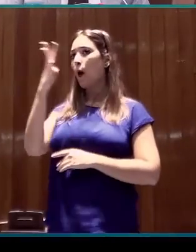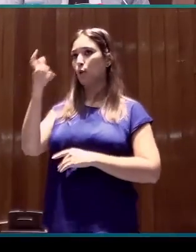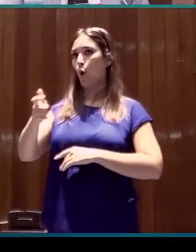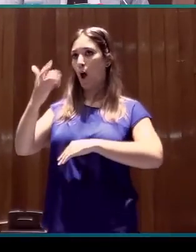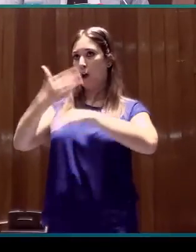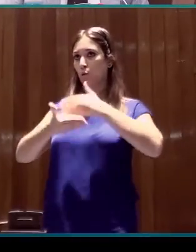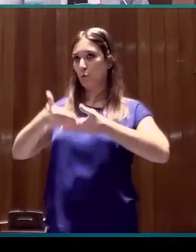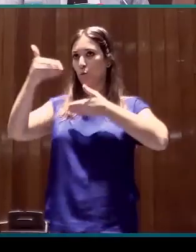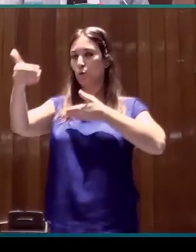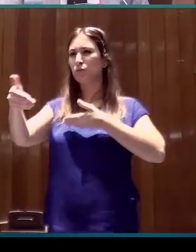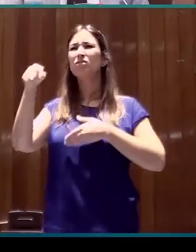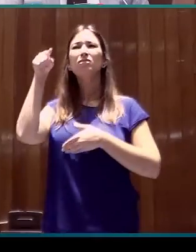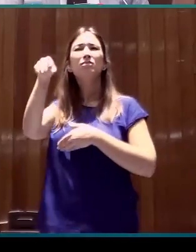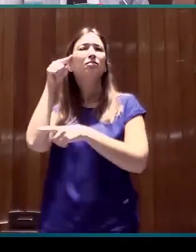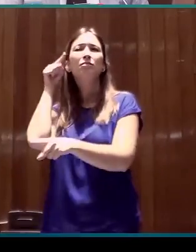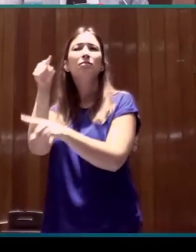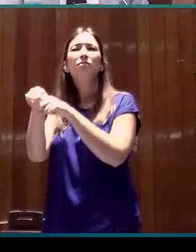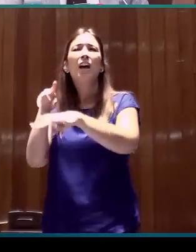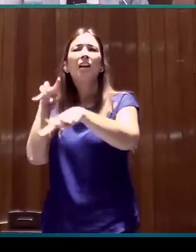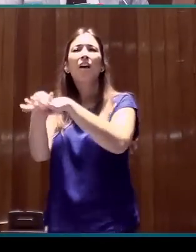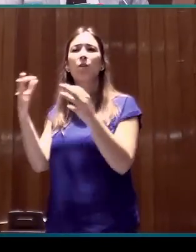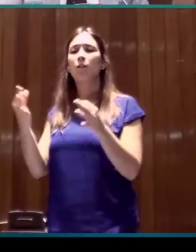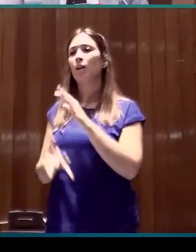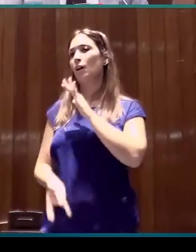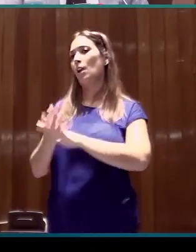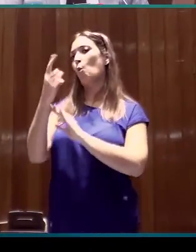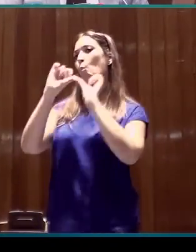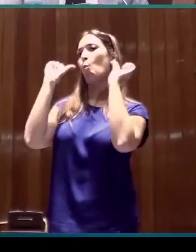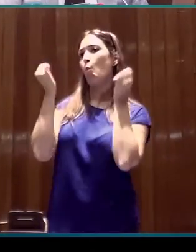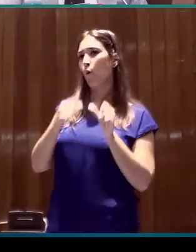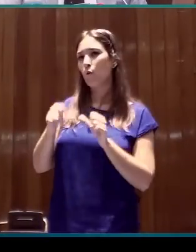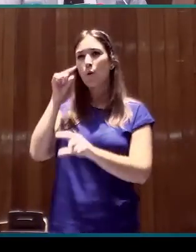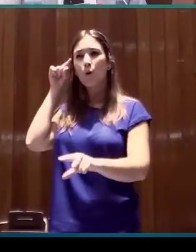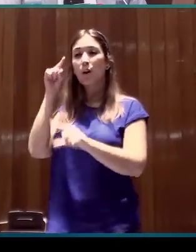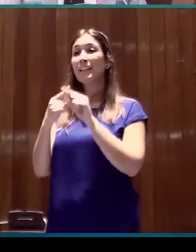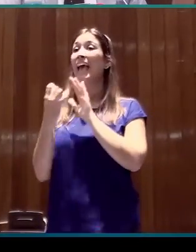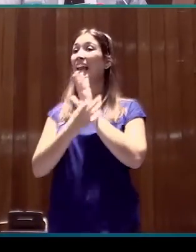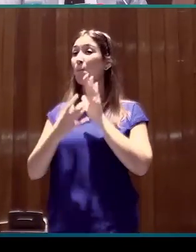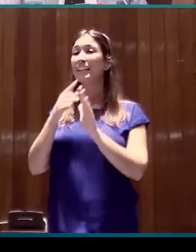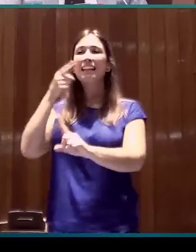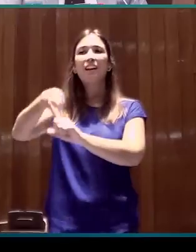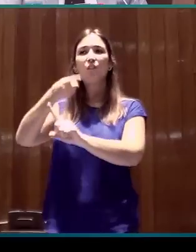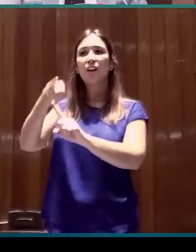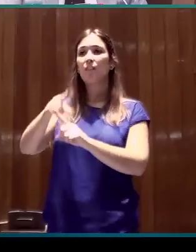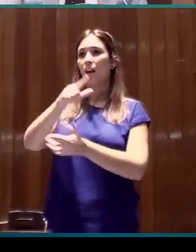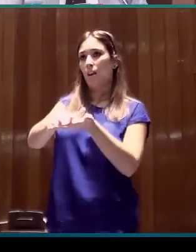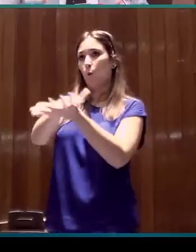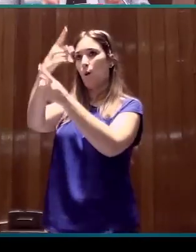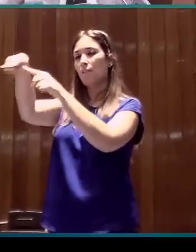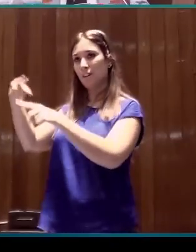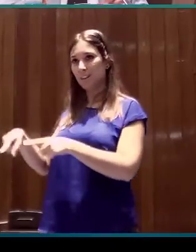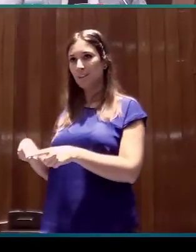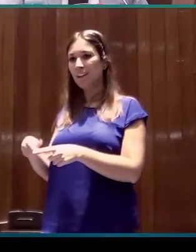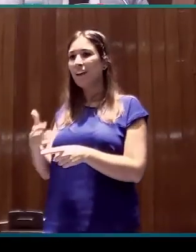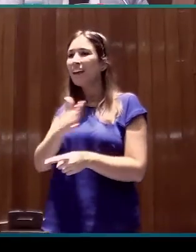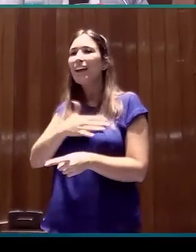se propone crear un modelo para el desarrollo de gramáticas de referencia en lenguas de signos. Es decir, dar